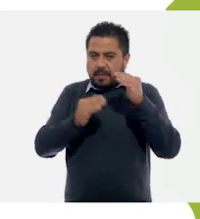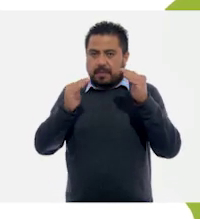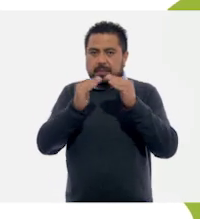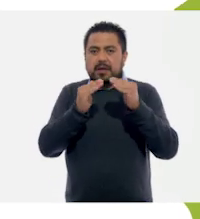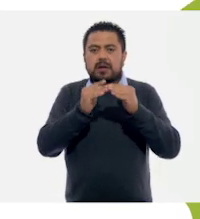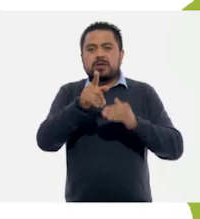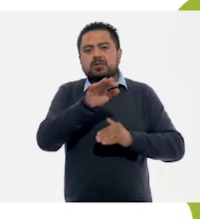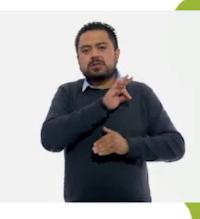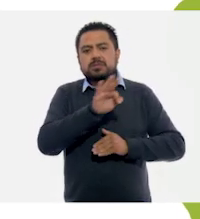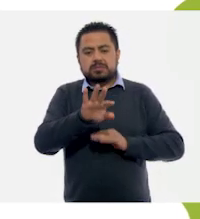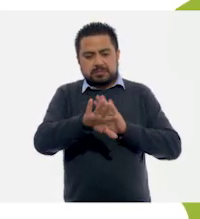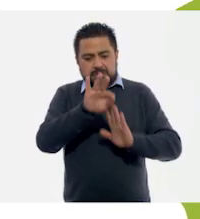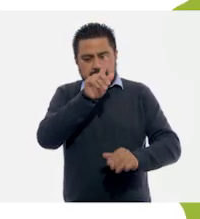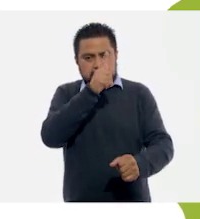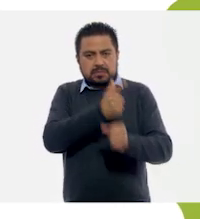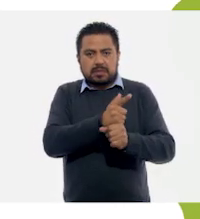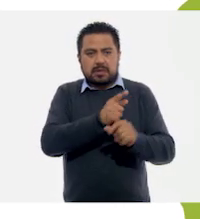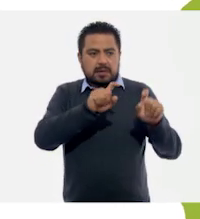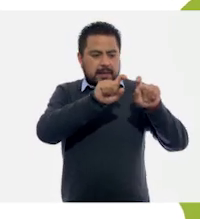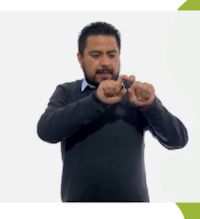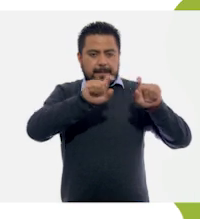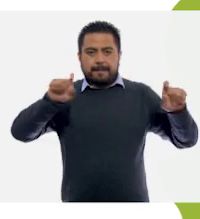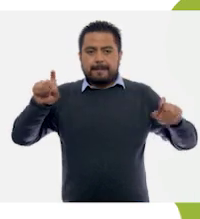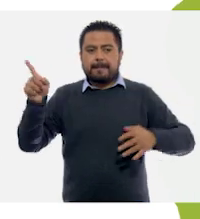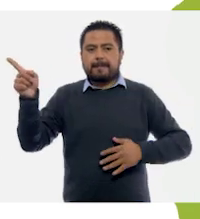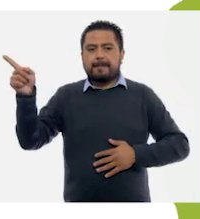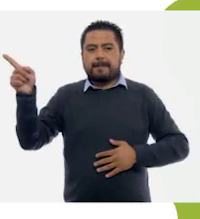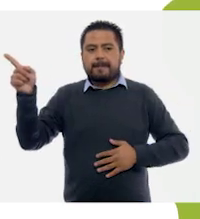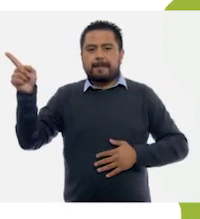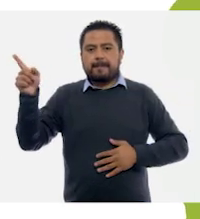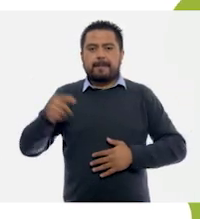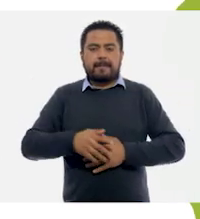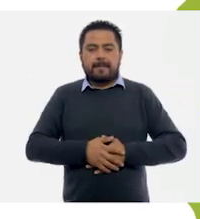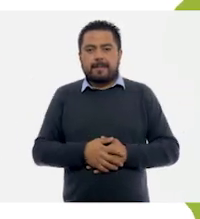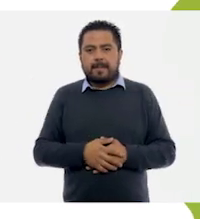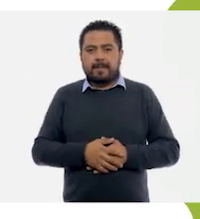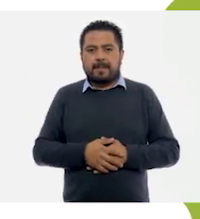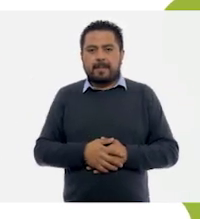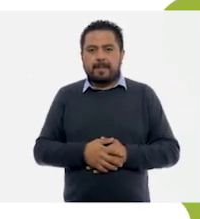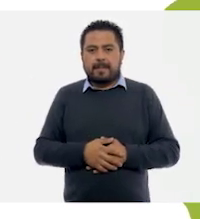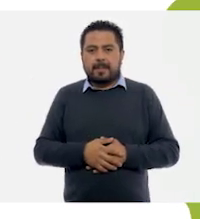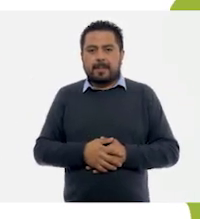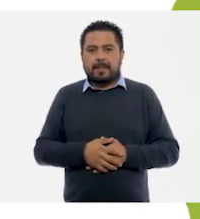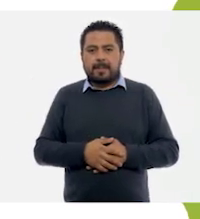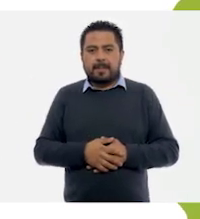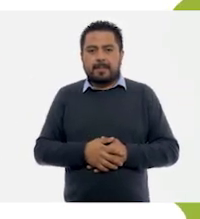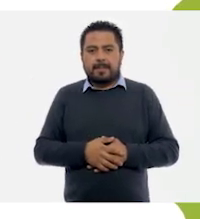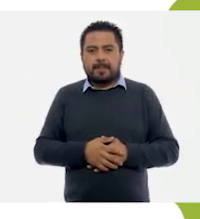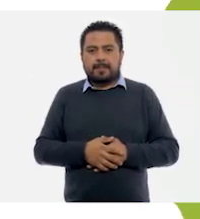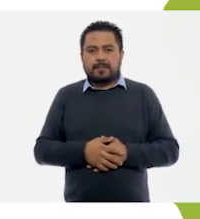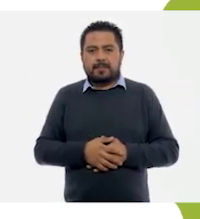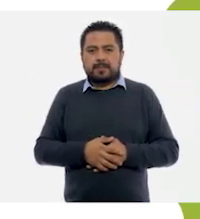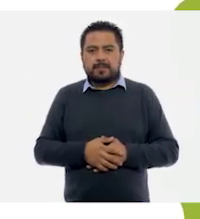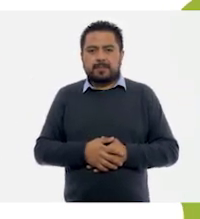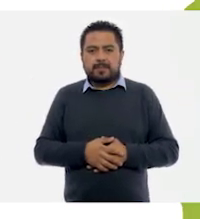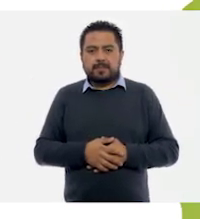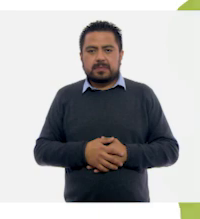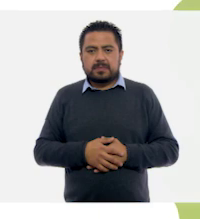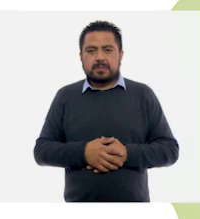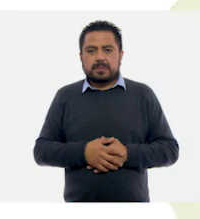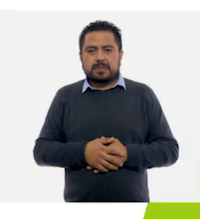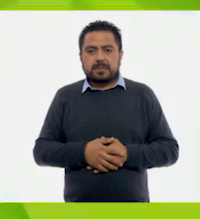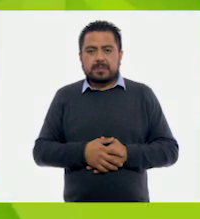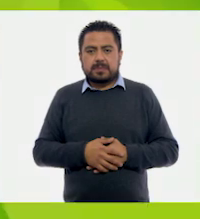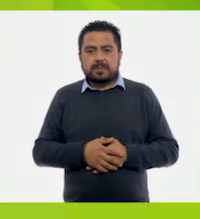Casa, los puedes encontrar en la siguiente liga. Aprendeencasa.cep.gov.mx